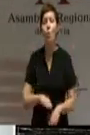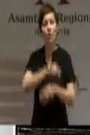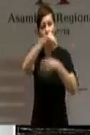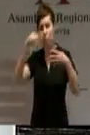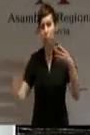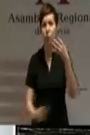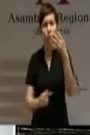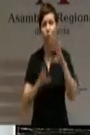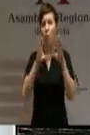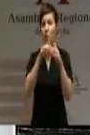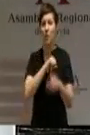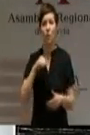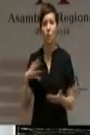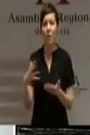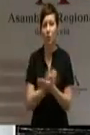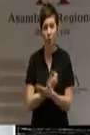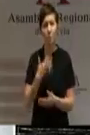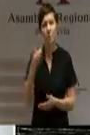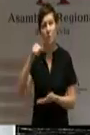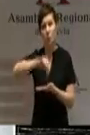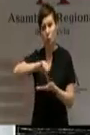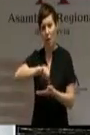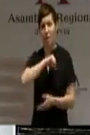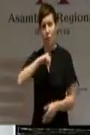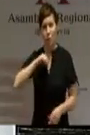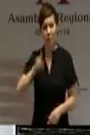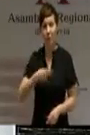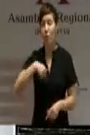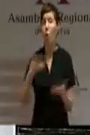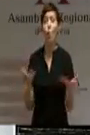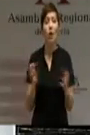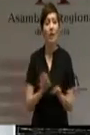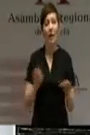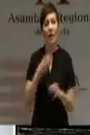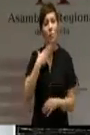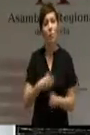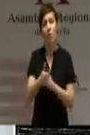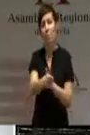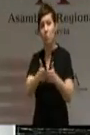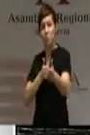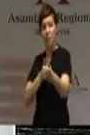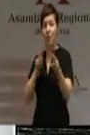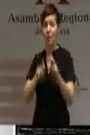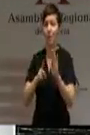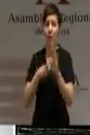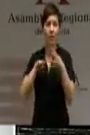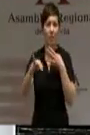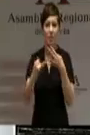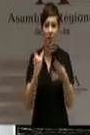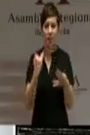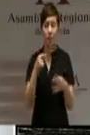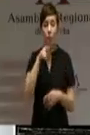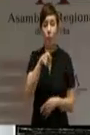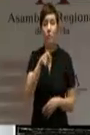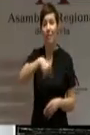autónomas y las dos ciudades autónomas. Por eso no tenemos urgencia, no tenemos nada que hacer en materia de transparencia. Predique con el ejemplo.